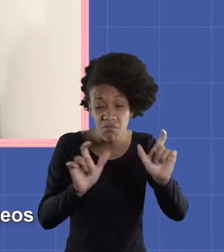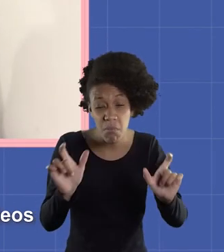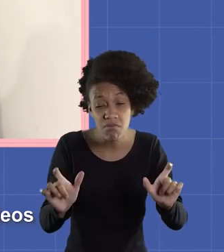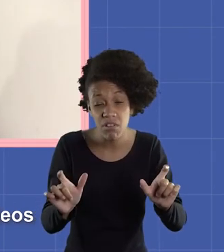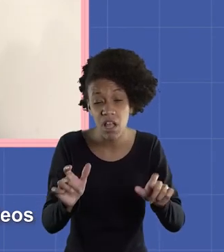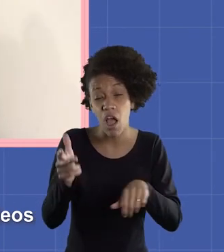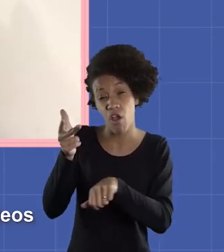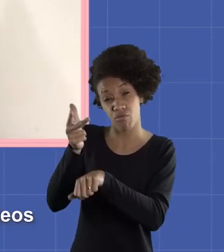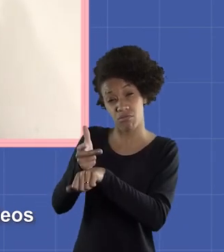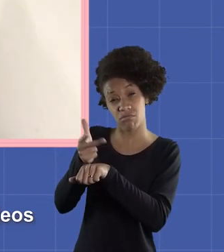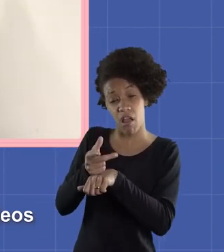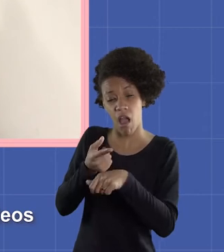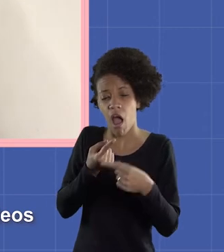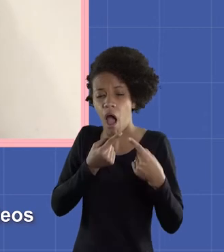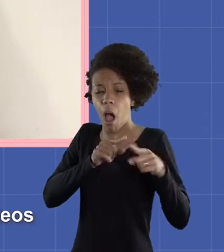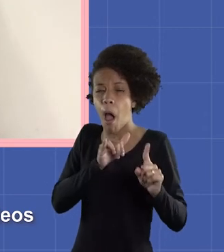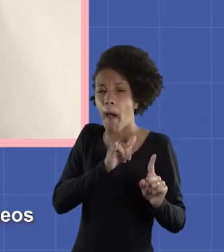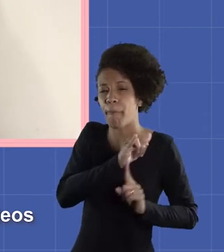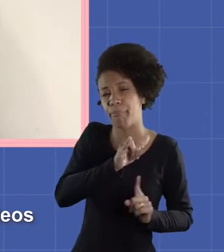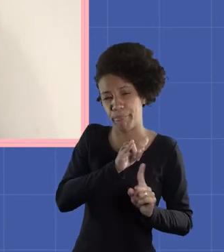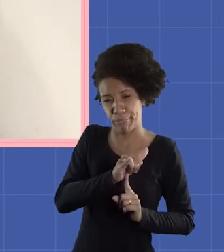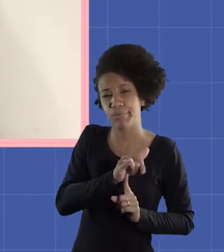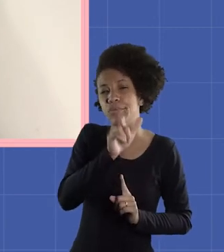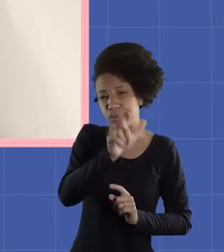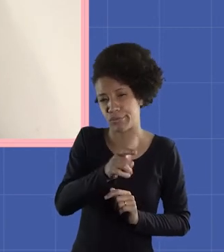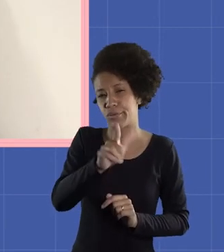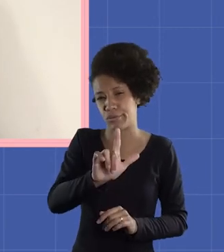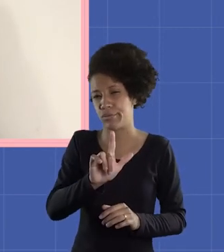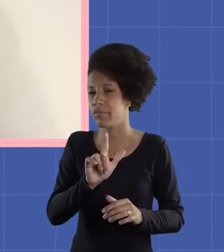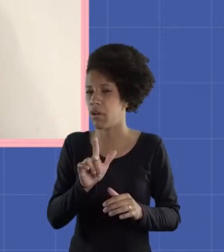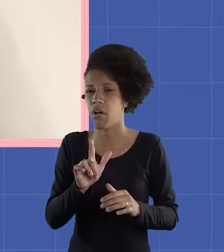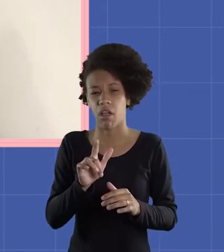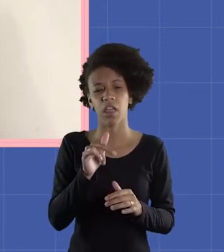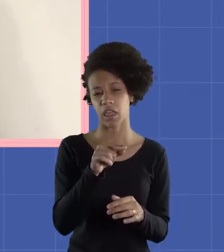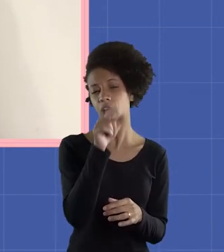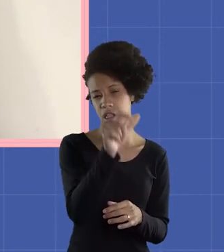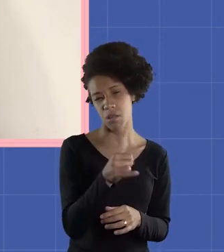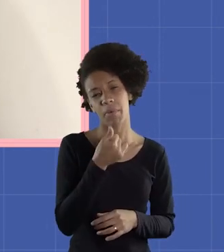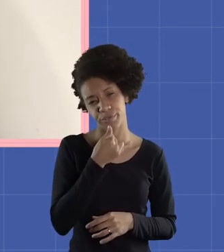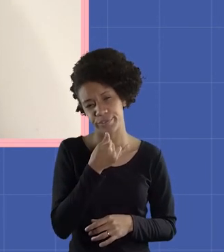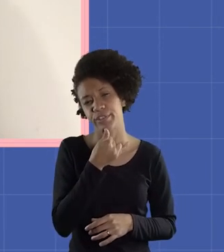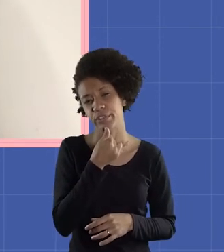fotos de muertos, estas cosas. Lo que no me gustan son las personas que hacen vídeos, que